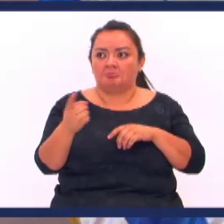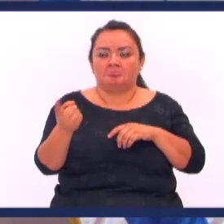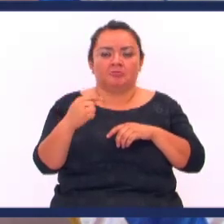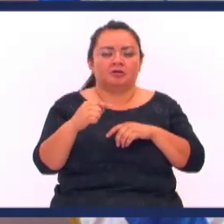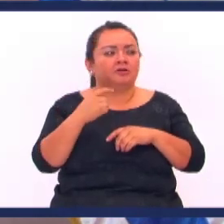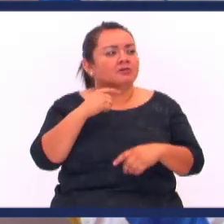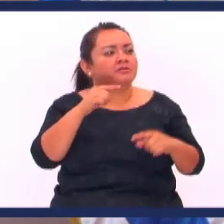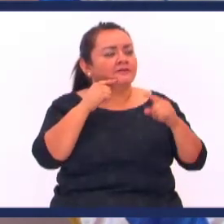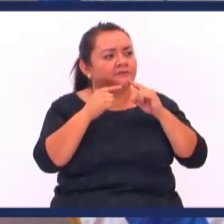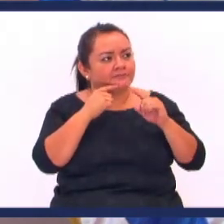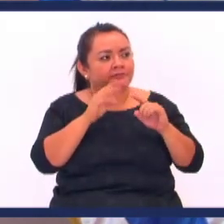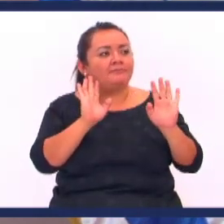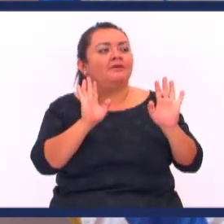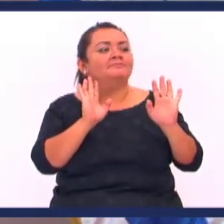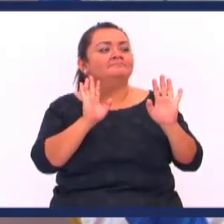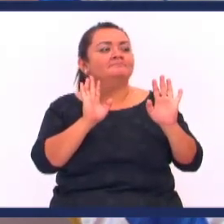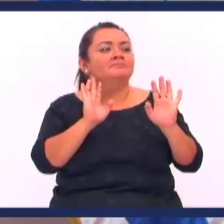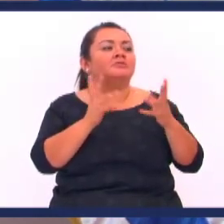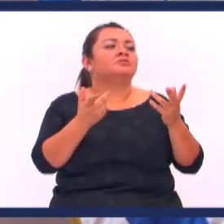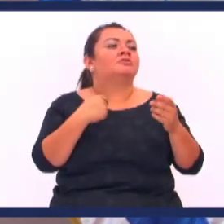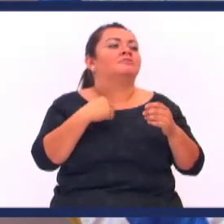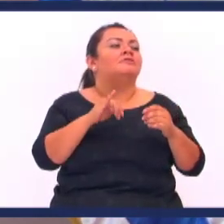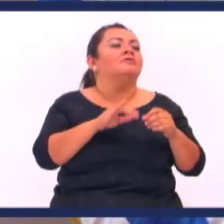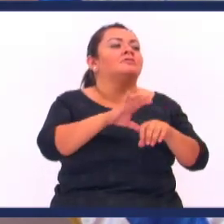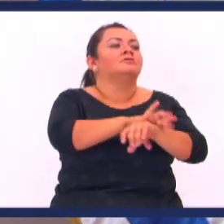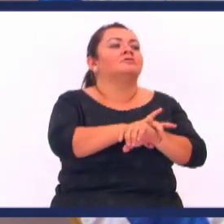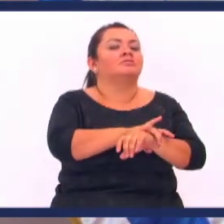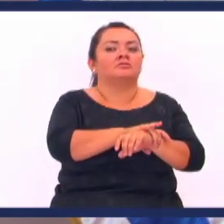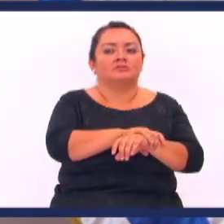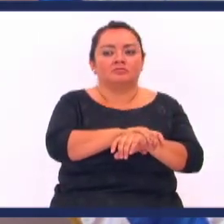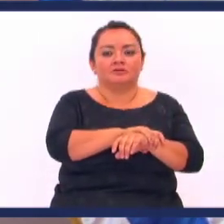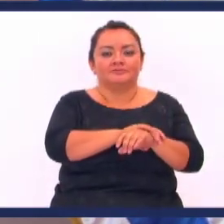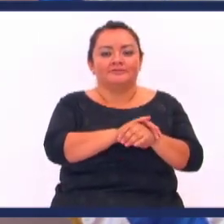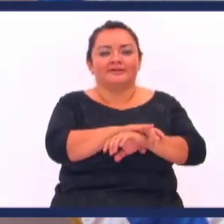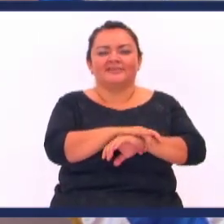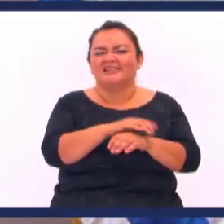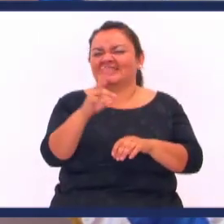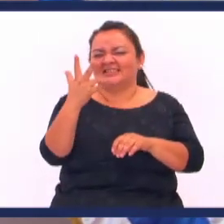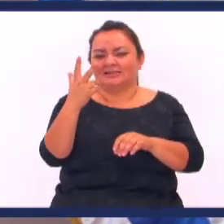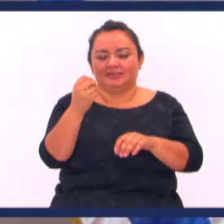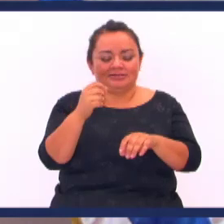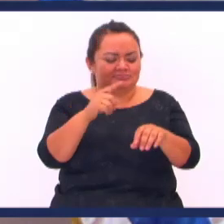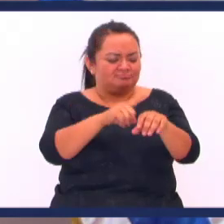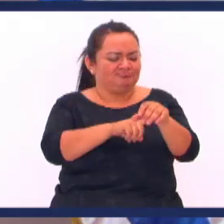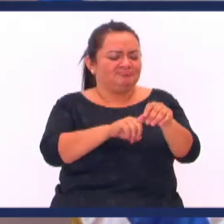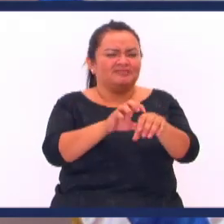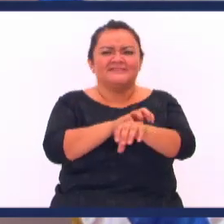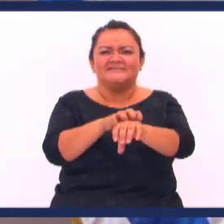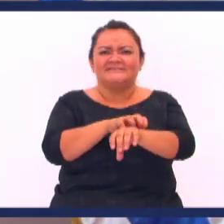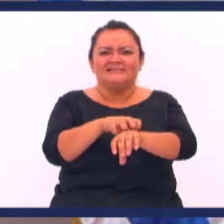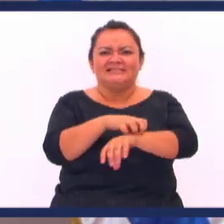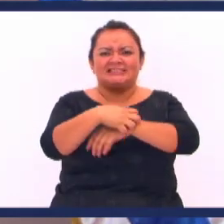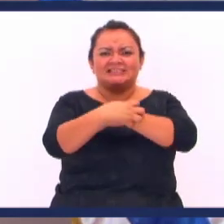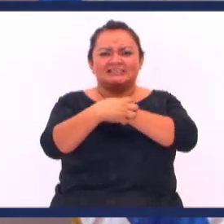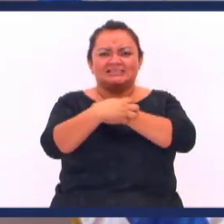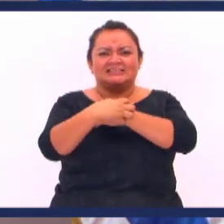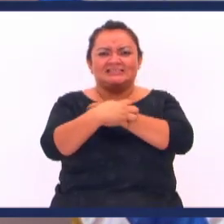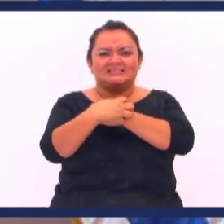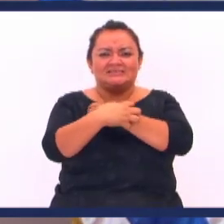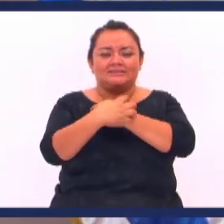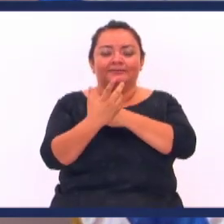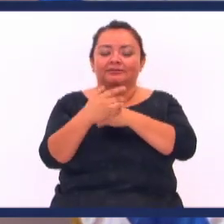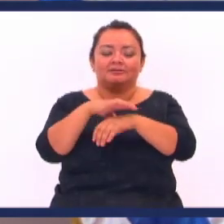No llegó Y le digo a mi jefe Vaya señor Entonces yo me voy A quedar con ella Me la puse Y como a los tres días Aquellas ronchas Comenzaron a salir